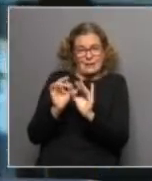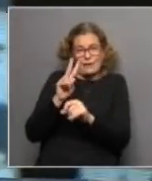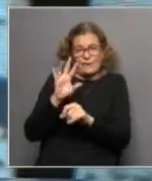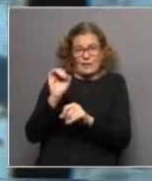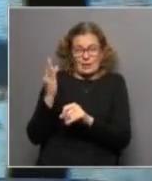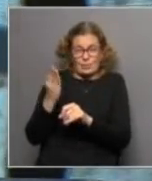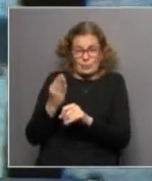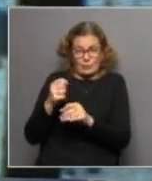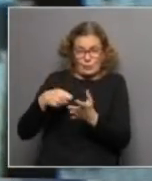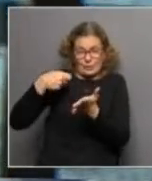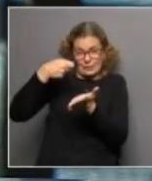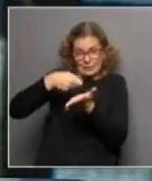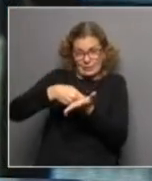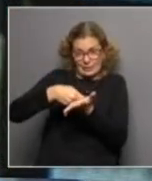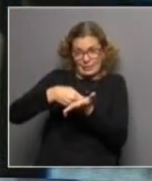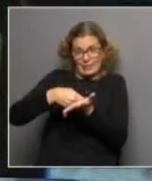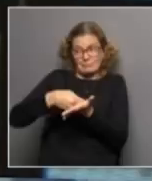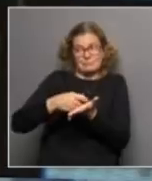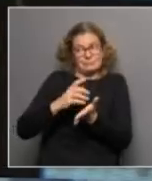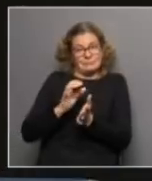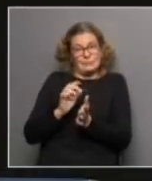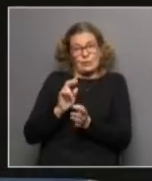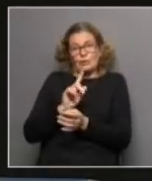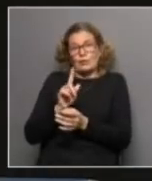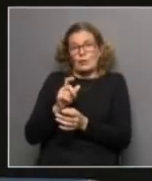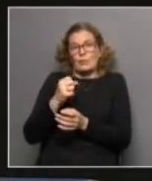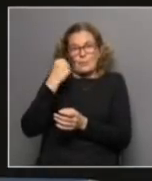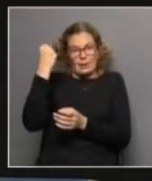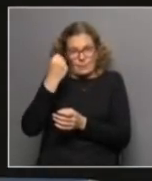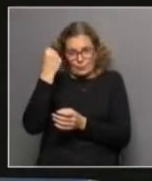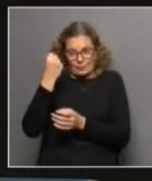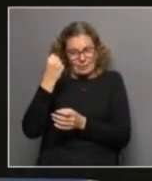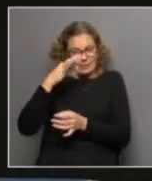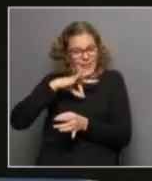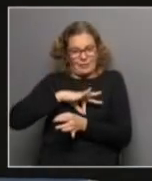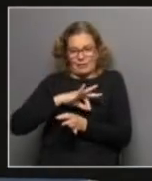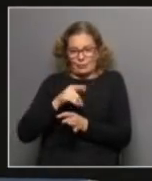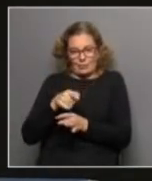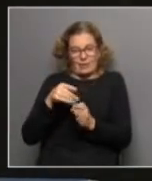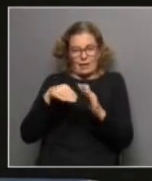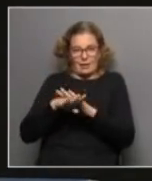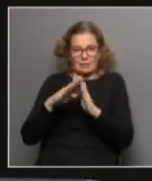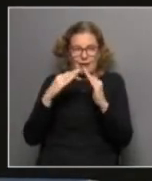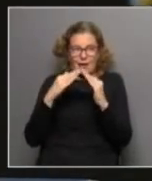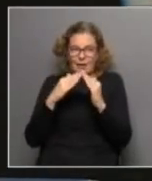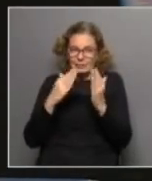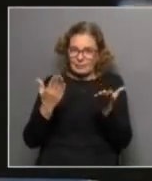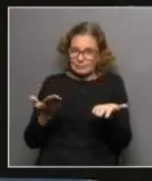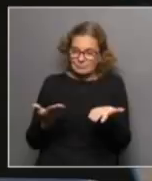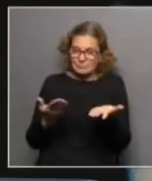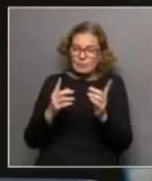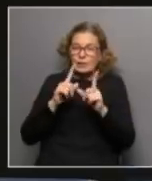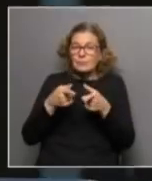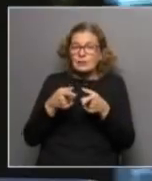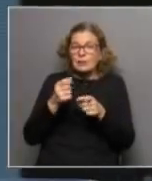20% de los ingresos de los hogares que las perciben, o sea, no son la principal fuente de ingreso de estos hogares. De todas maneras, también